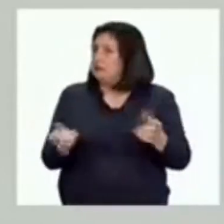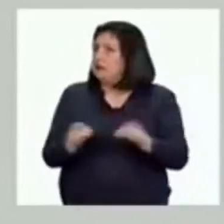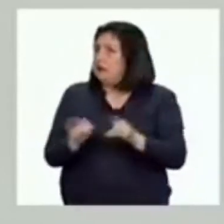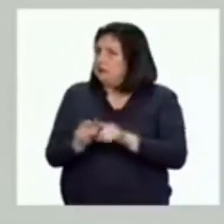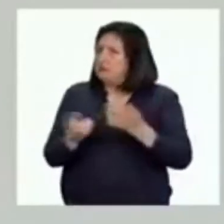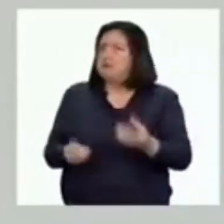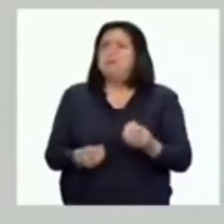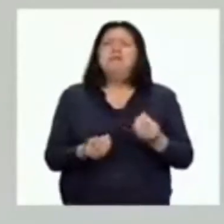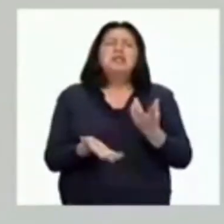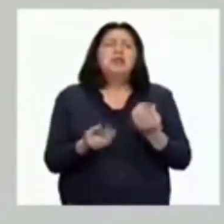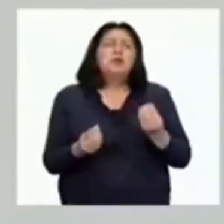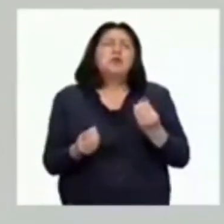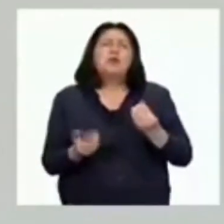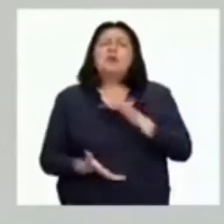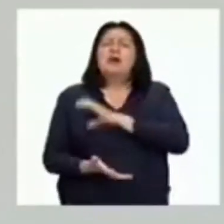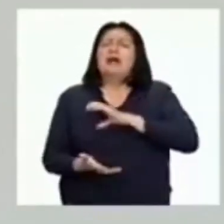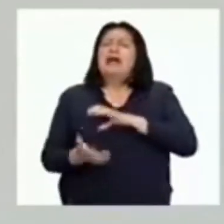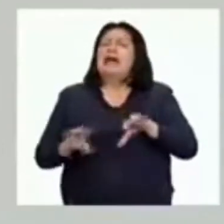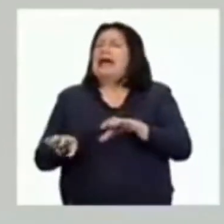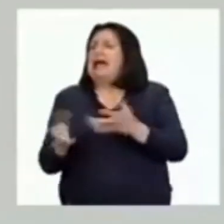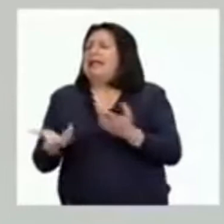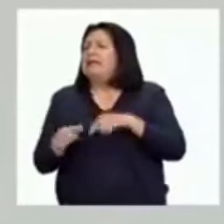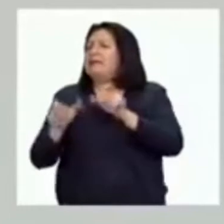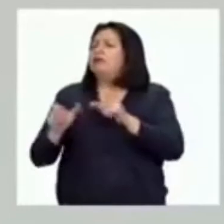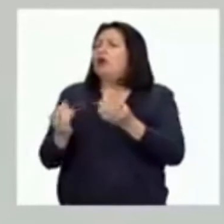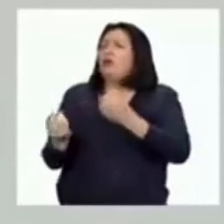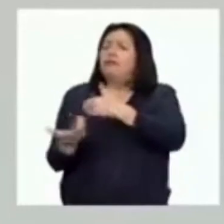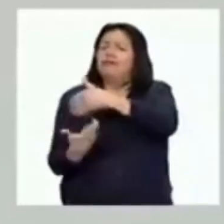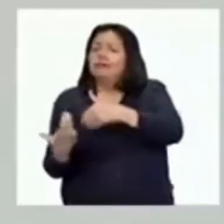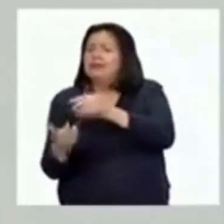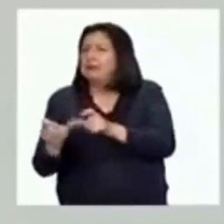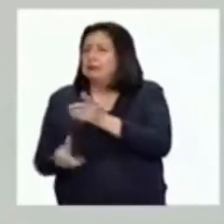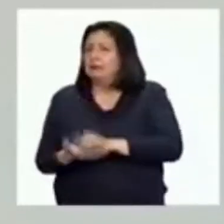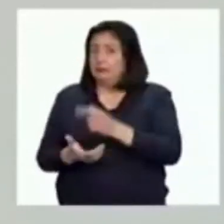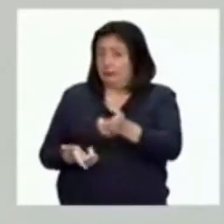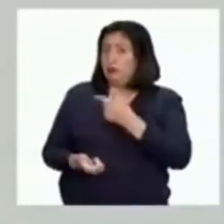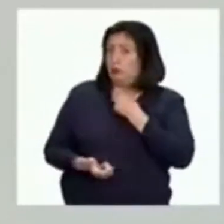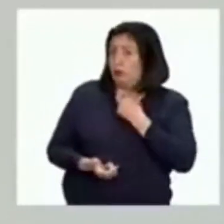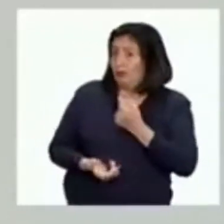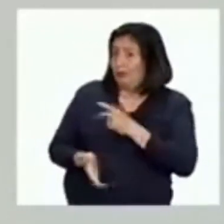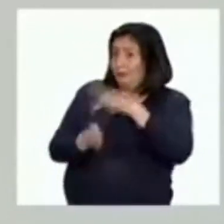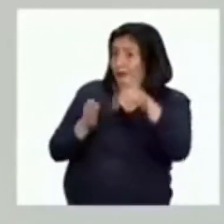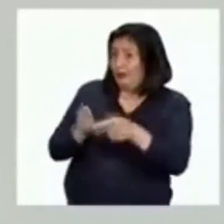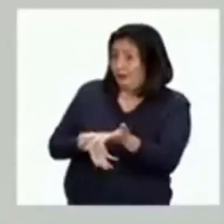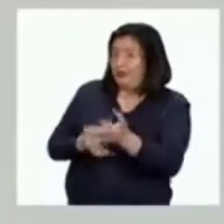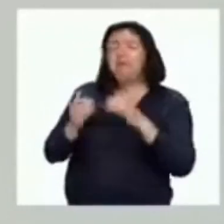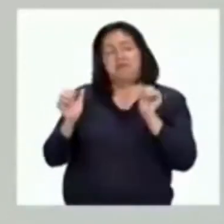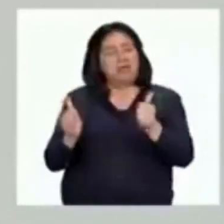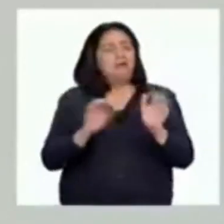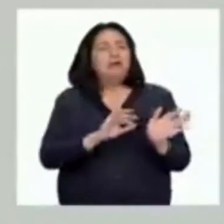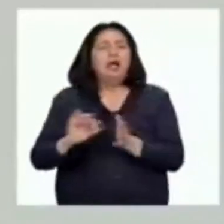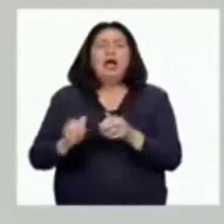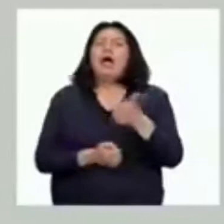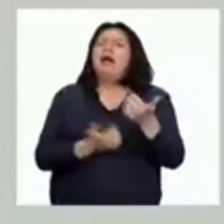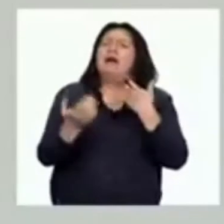a estudiar la forma en la que nos comportamos las personas y nos relacionamos. ¿Les gusta esta carrera? ¡Genial! El día de hoy